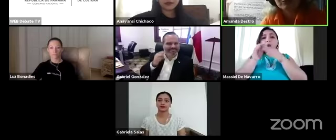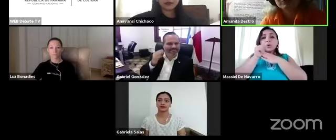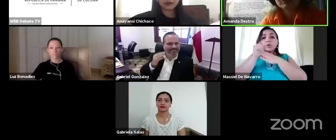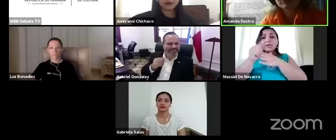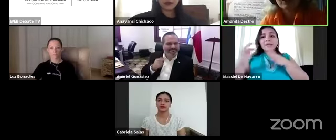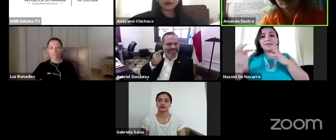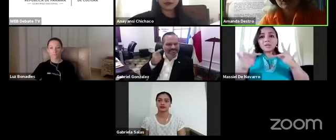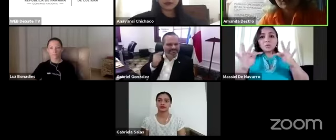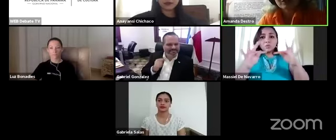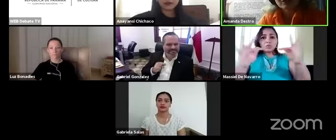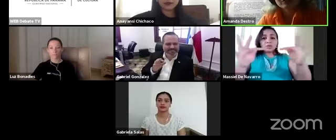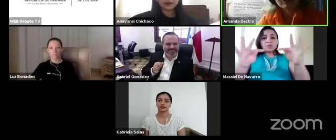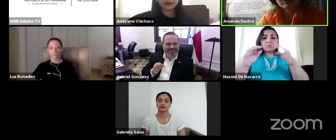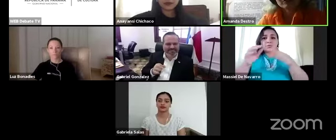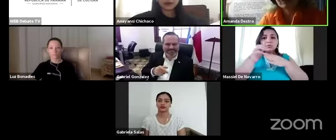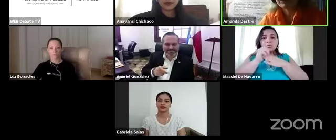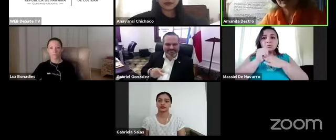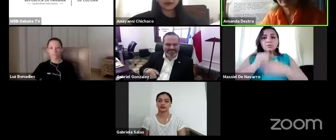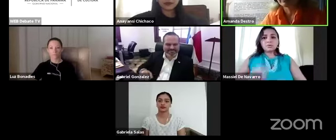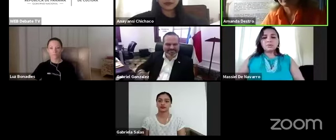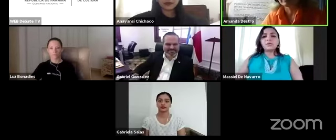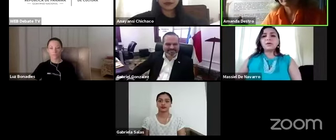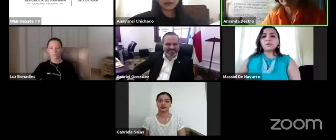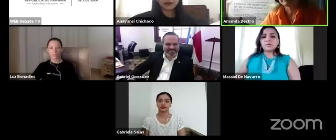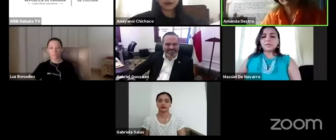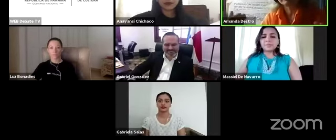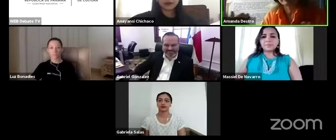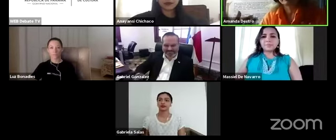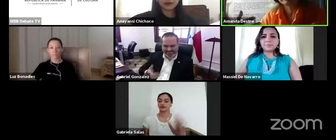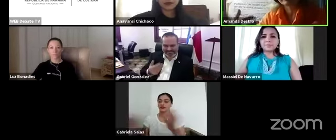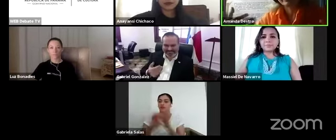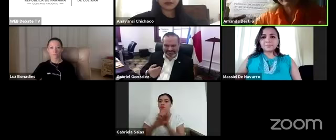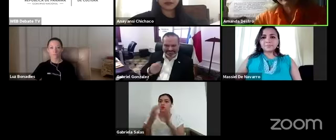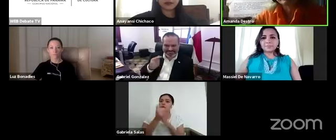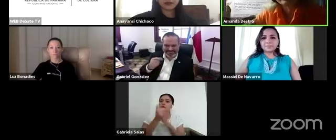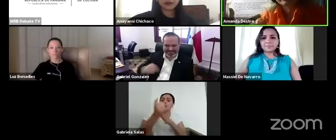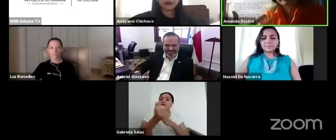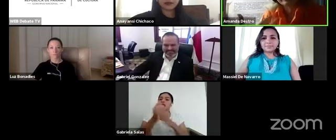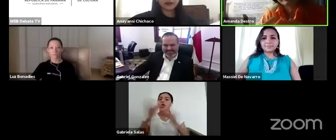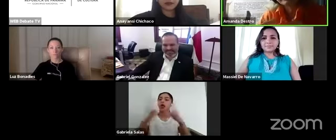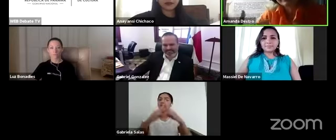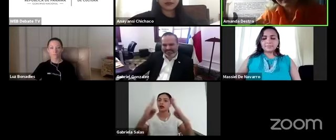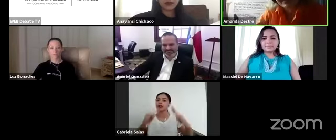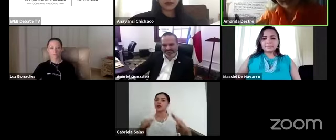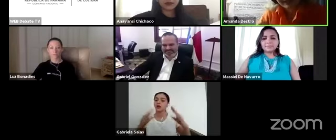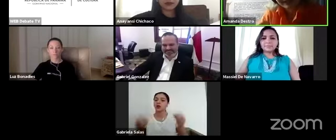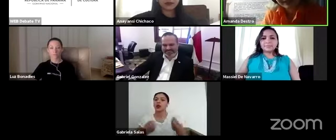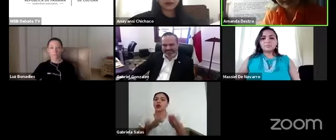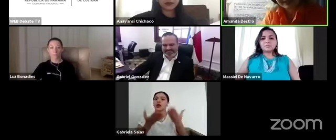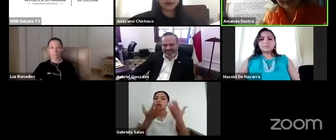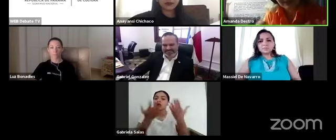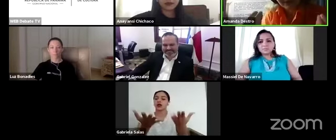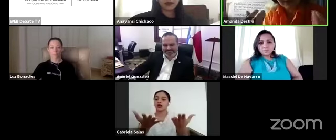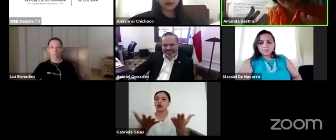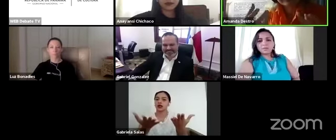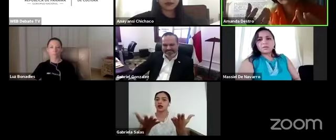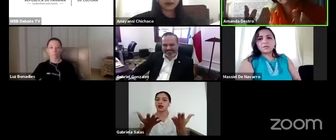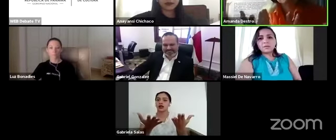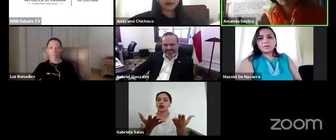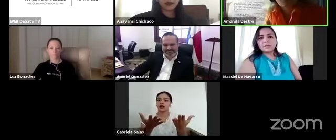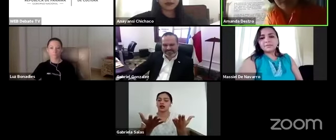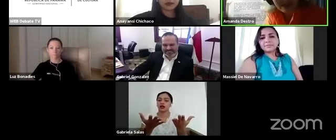museos son los que dan esta esta esta